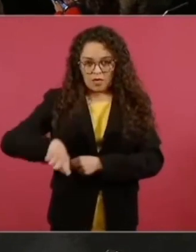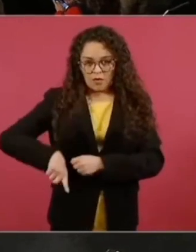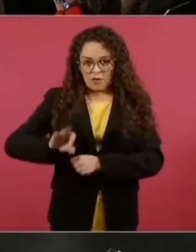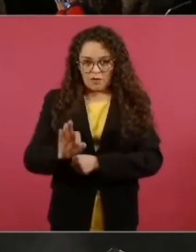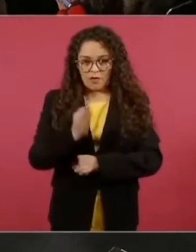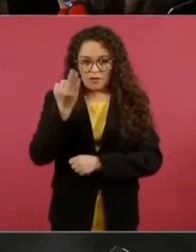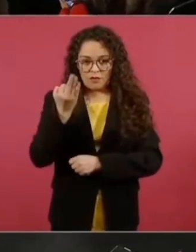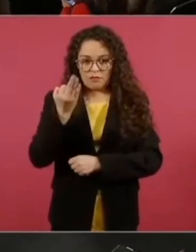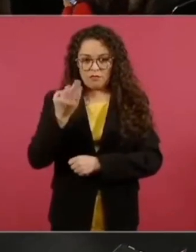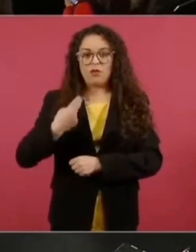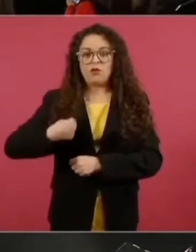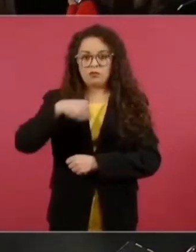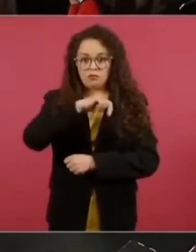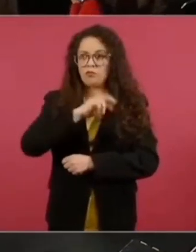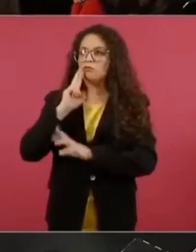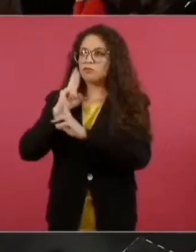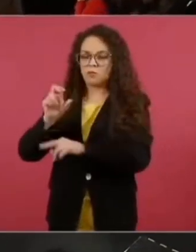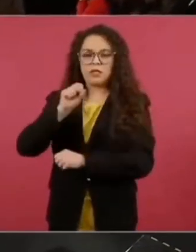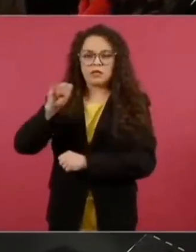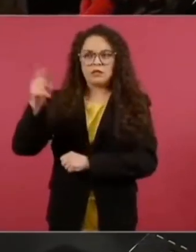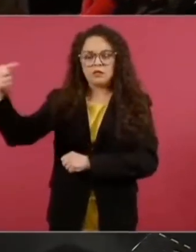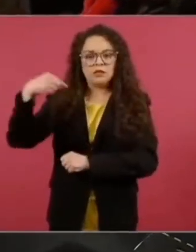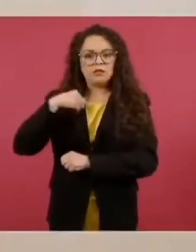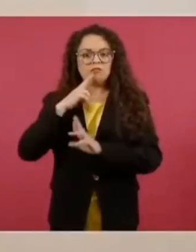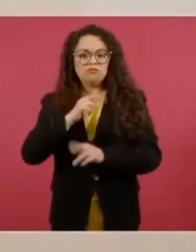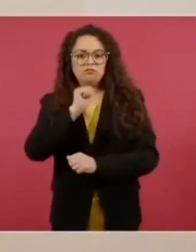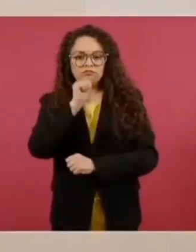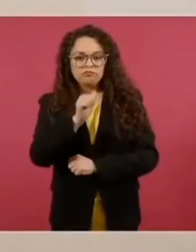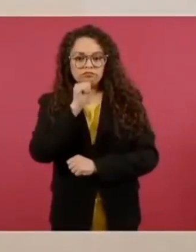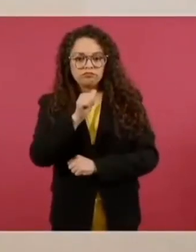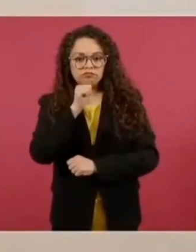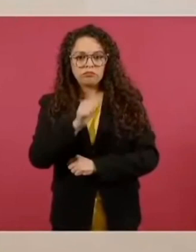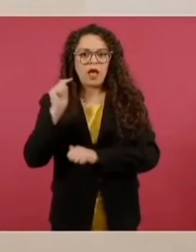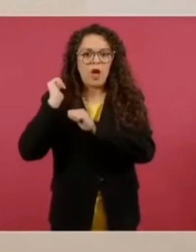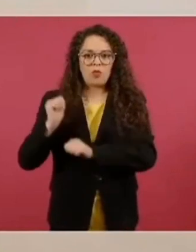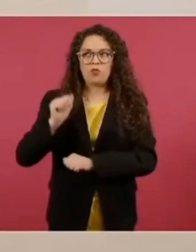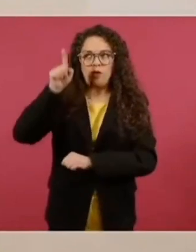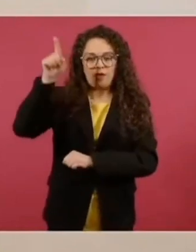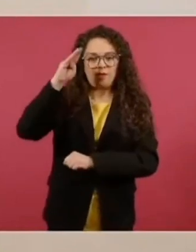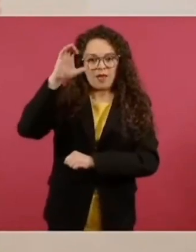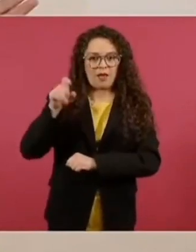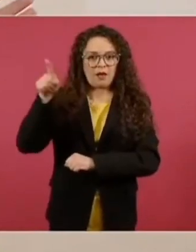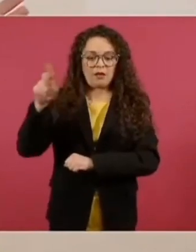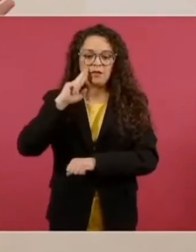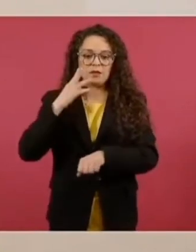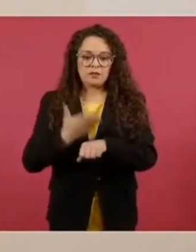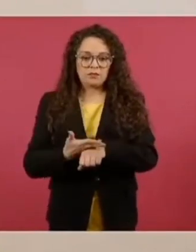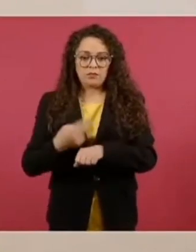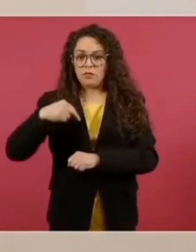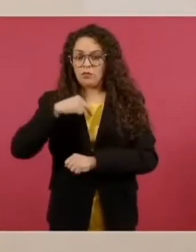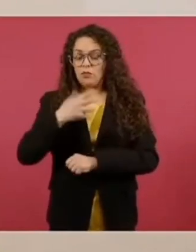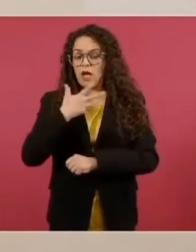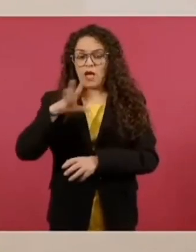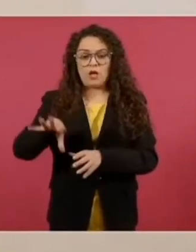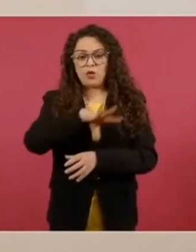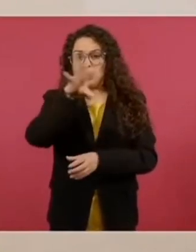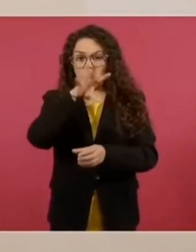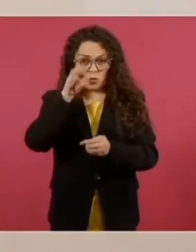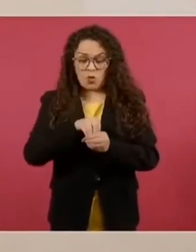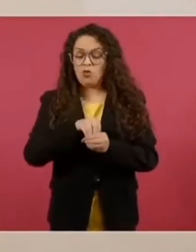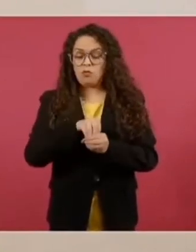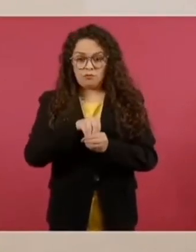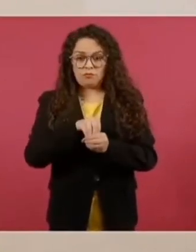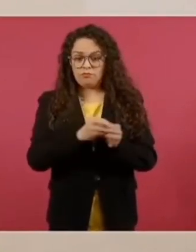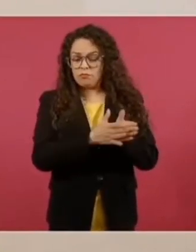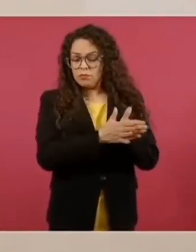no respondió. Luego las autoridades locales se hicieron cargo, tenemos todo y